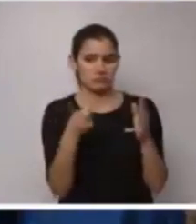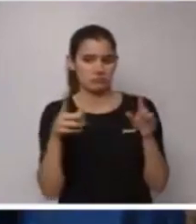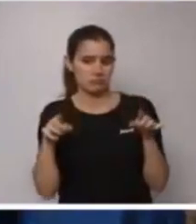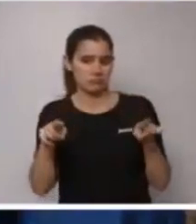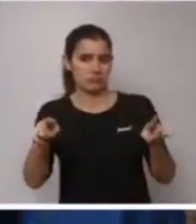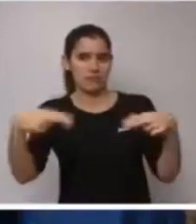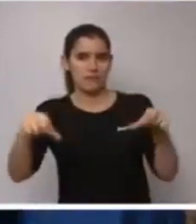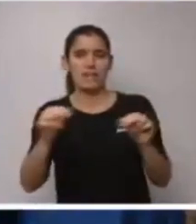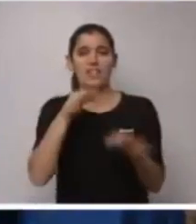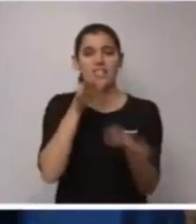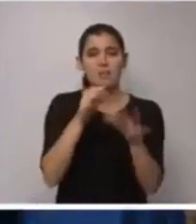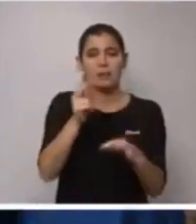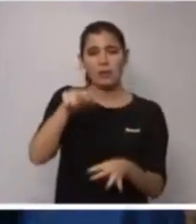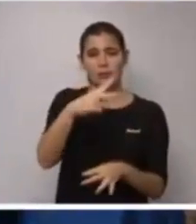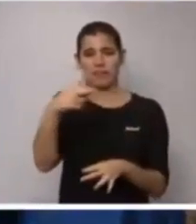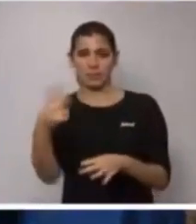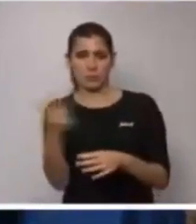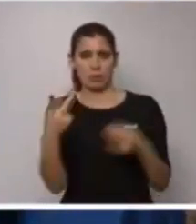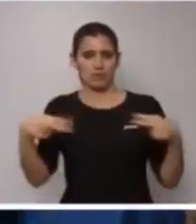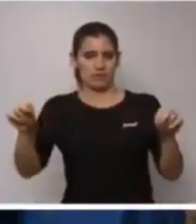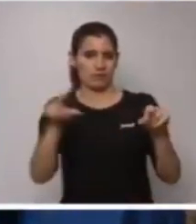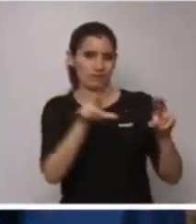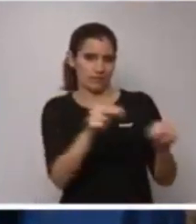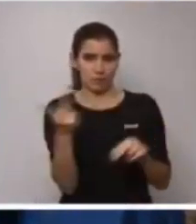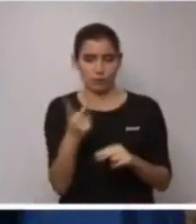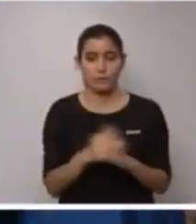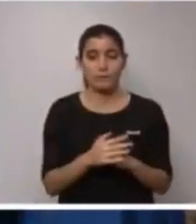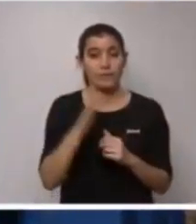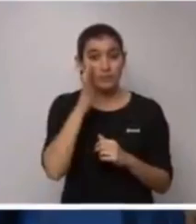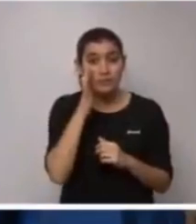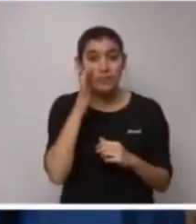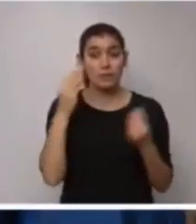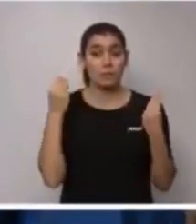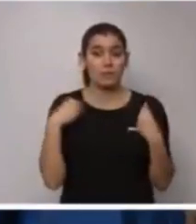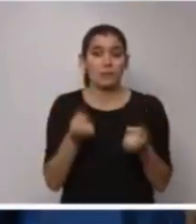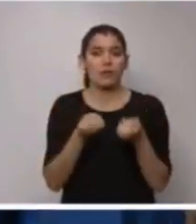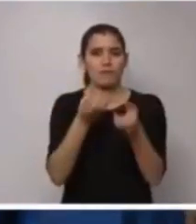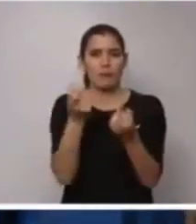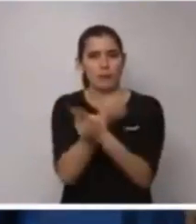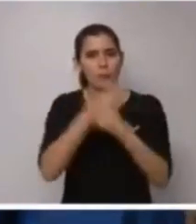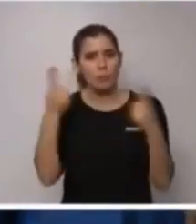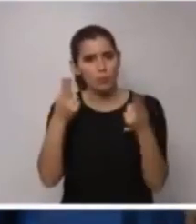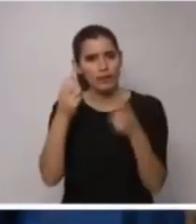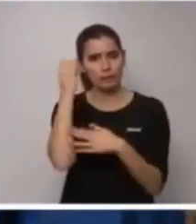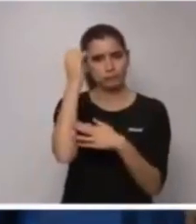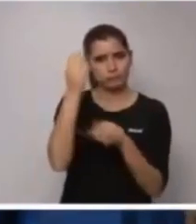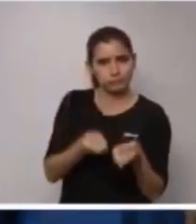es decir, en septiembre de 2021, tras lo cual será igualmente sometido a información pública y ambiental,